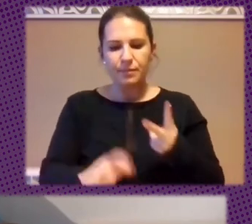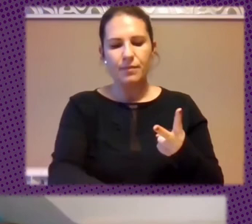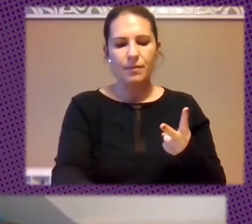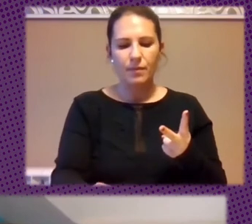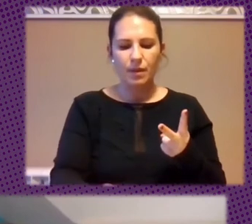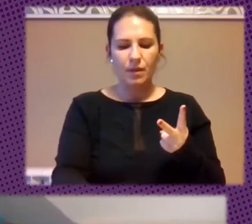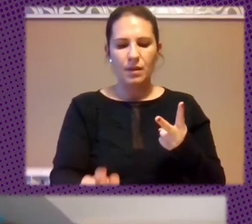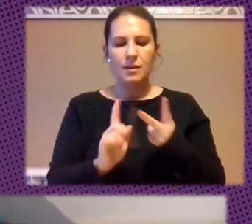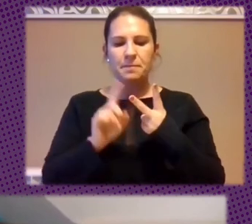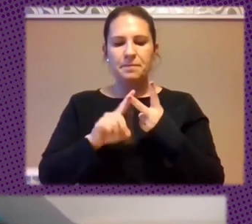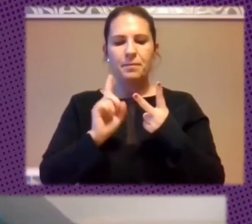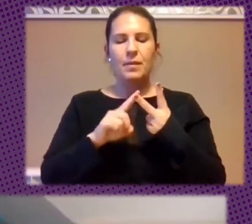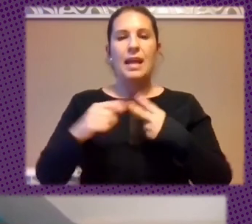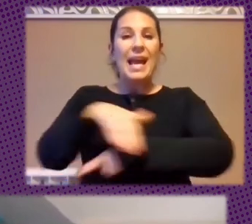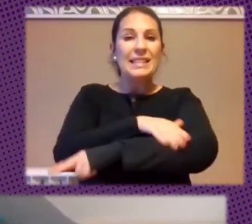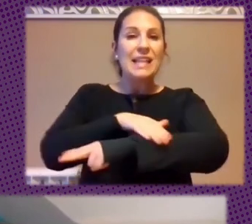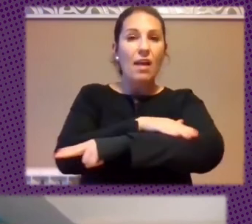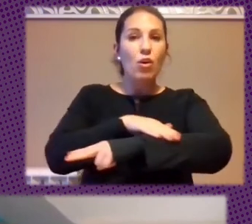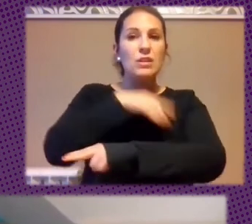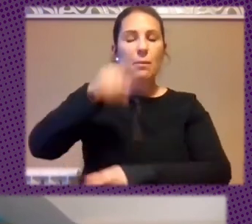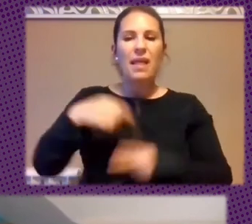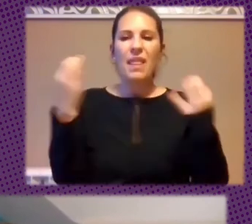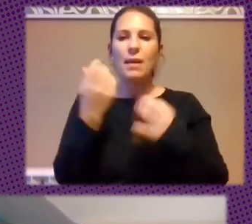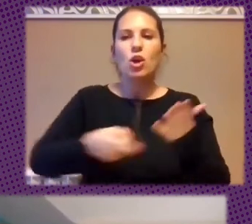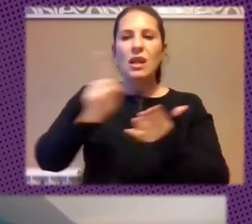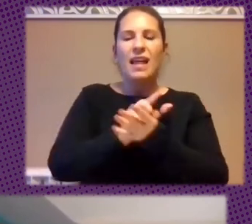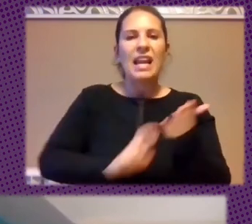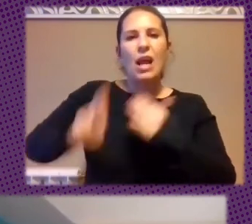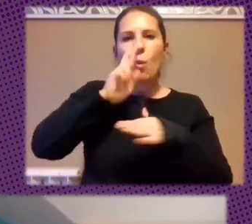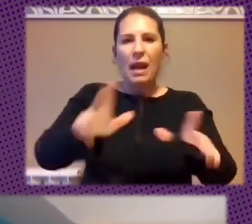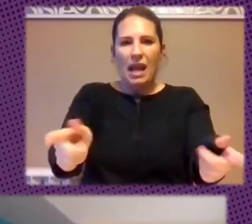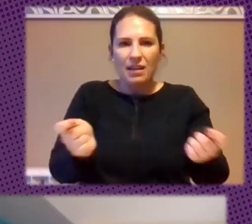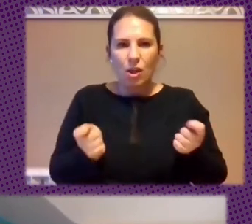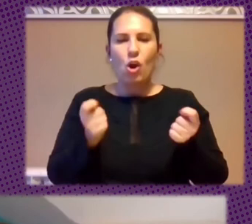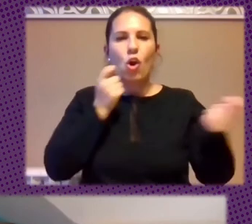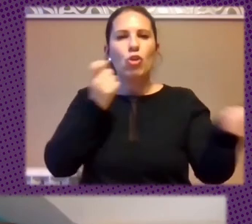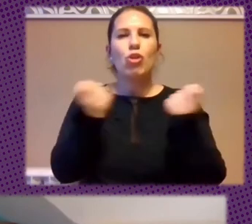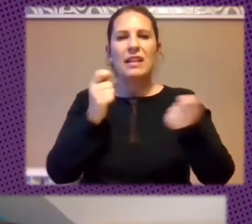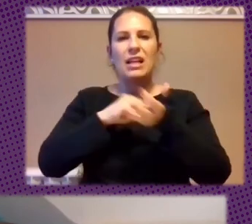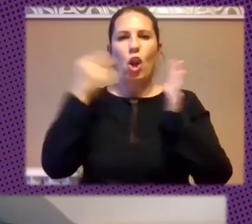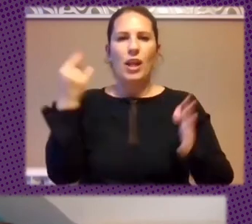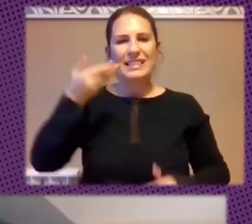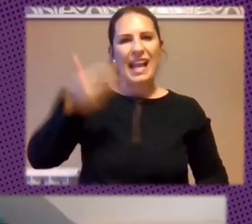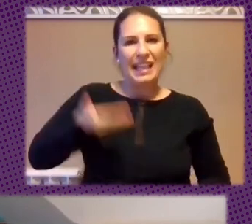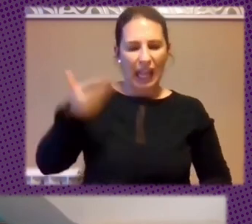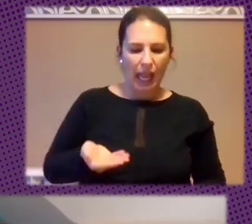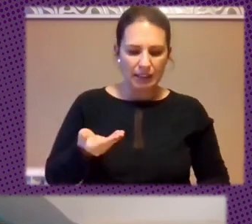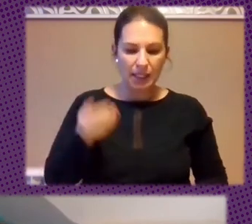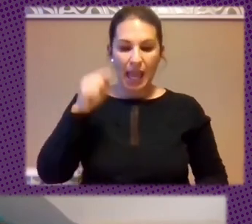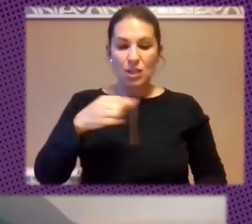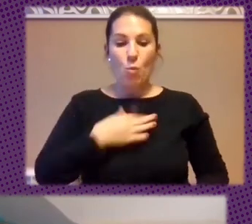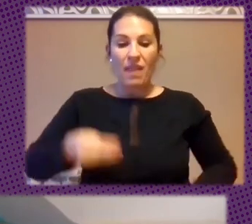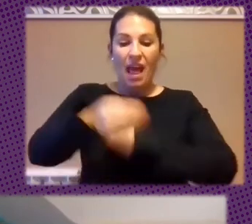El Estado Tiene Que Volver A Recuperar Control De Tecnologías Críticas Y Eso Puede Hacerse En